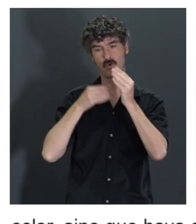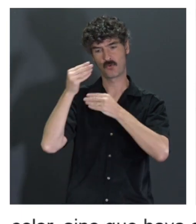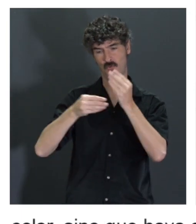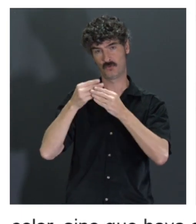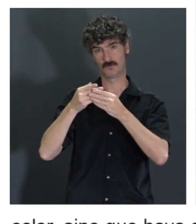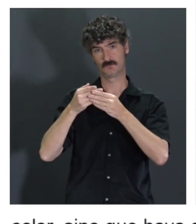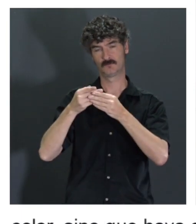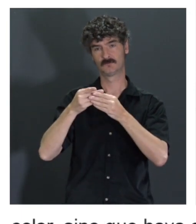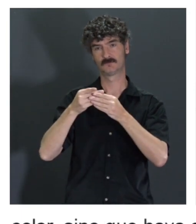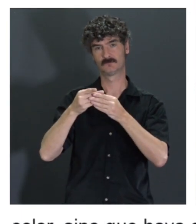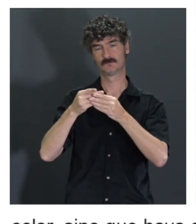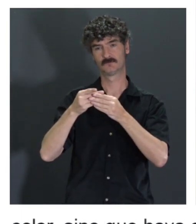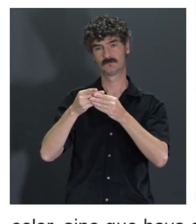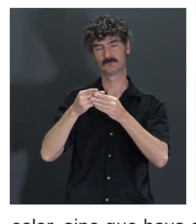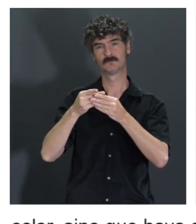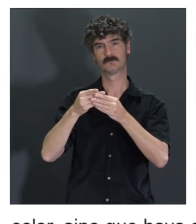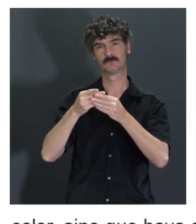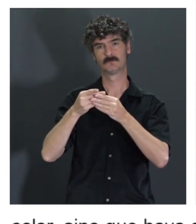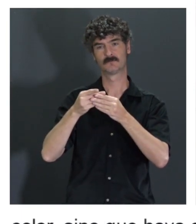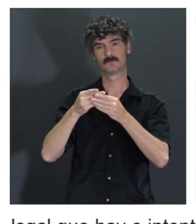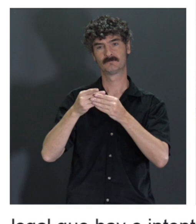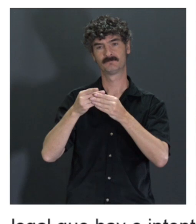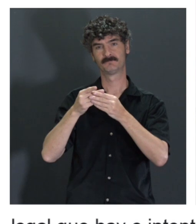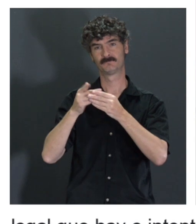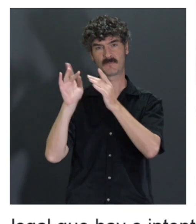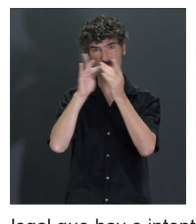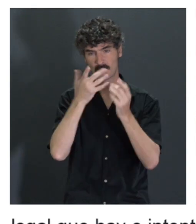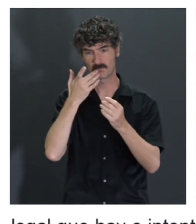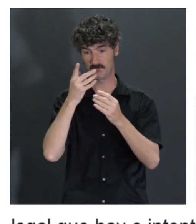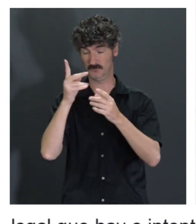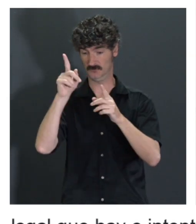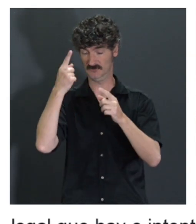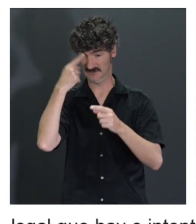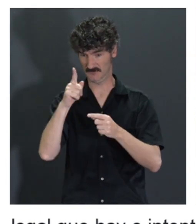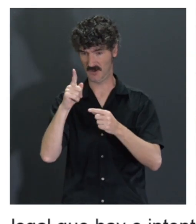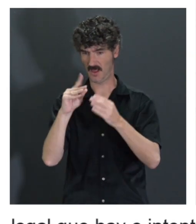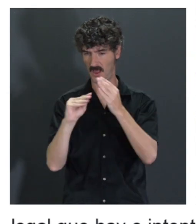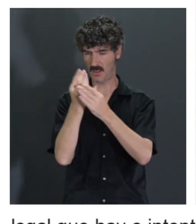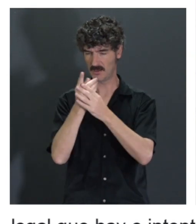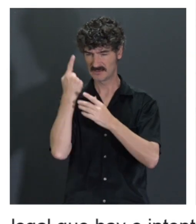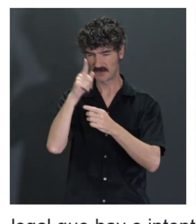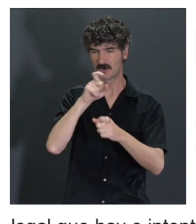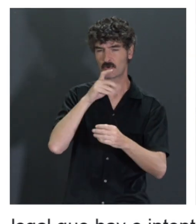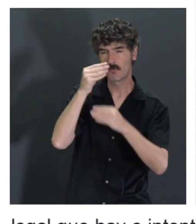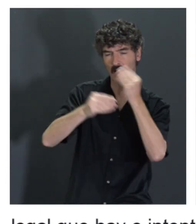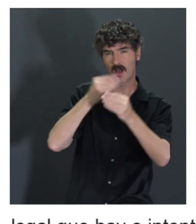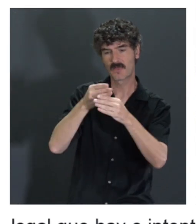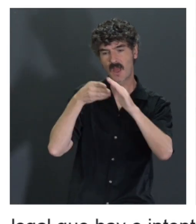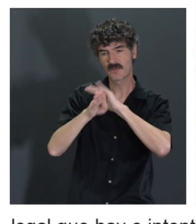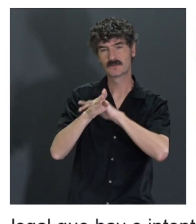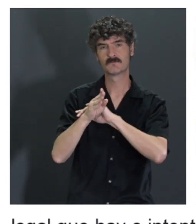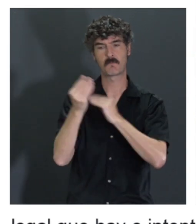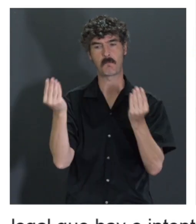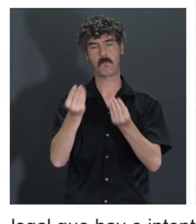final, evidentemente, el poder interactuar con un producto que es accesible pues tiene también todos los beneficios